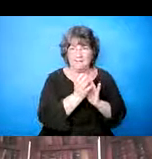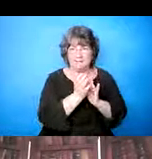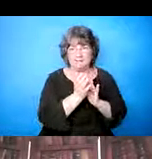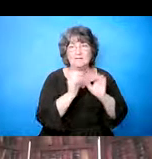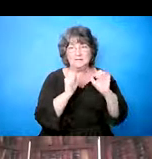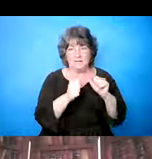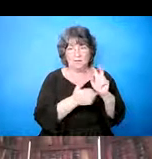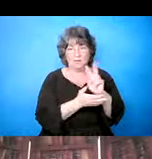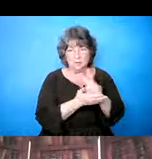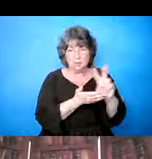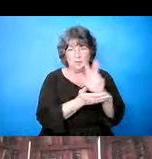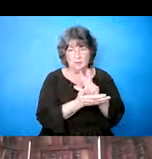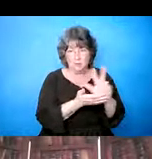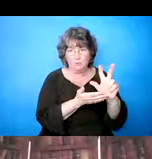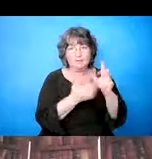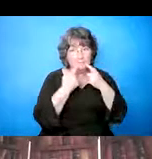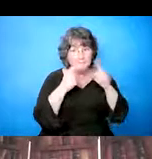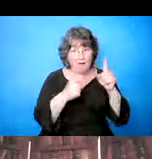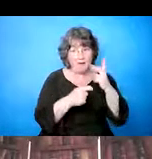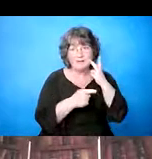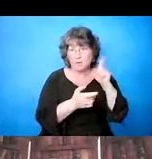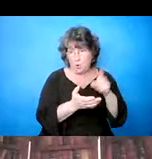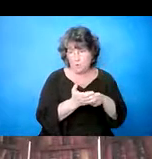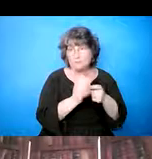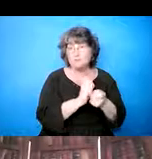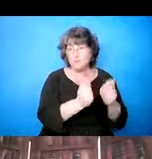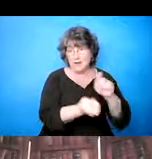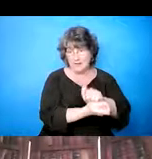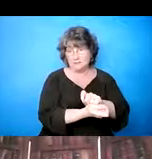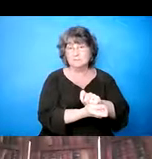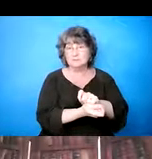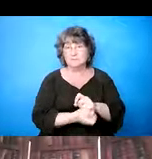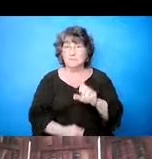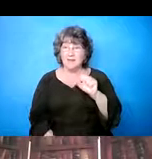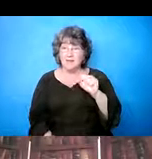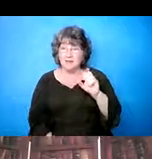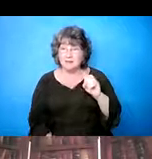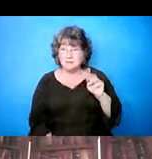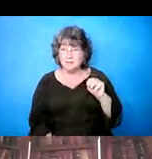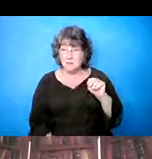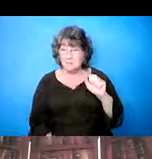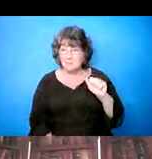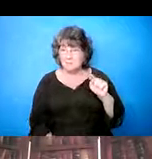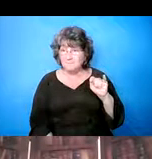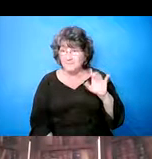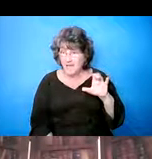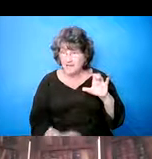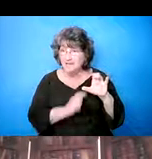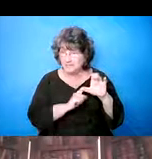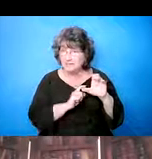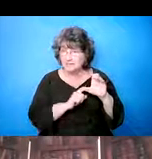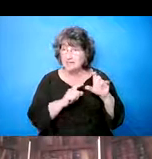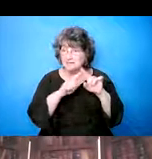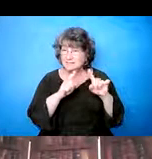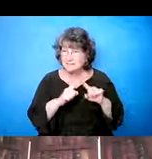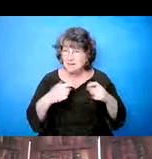o más para usted ver el, el efecto. O cuando usted está experimentando esos efectos, puede ser de tres